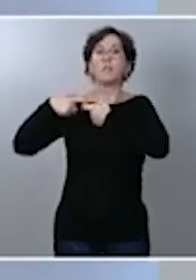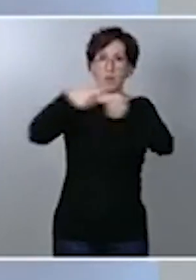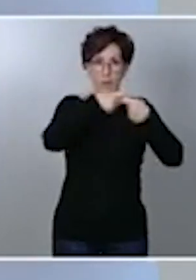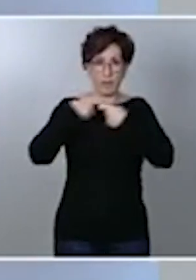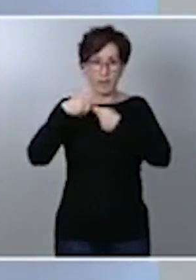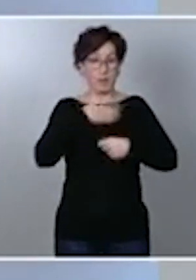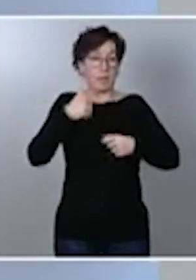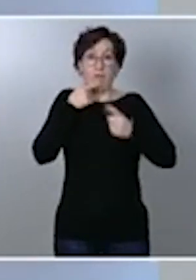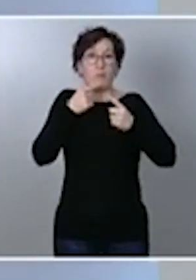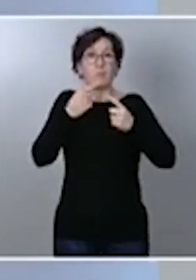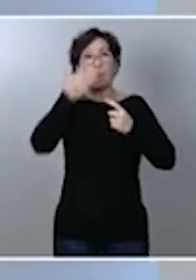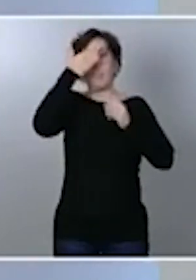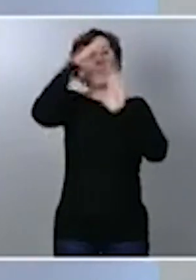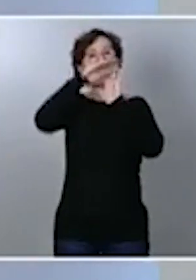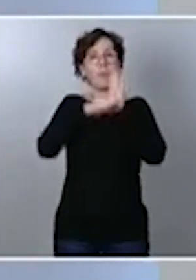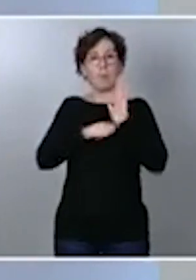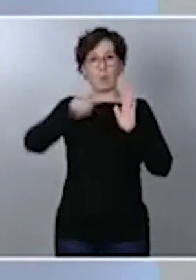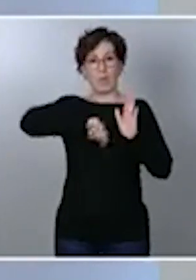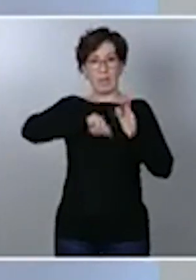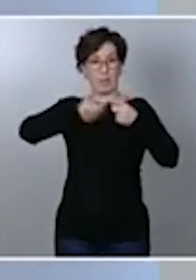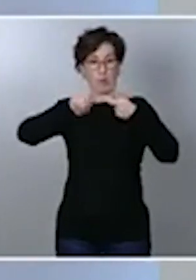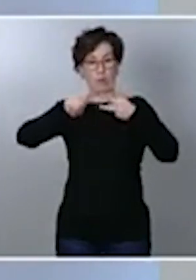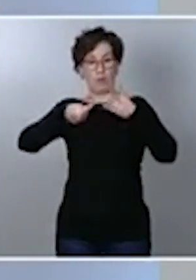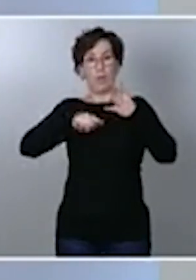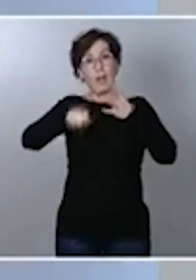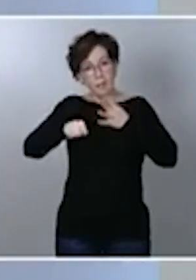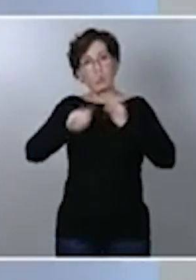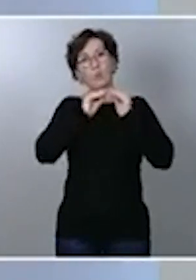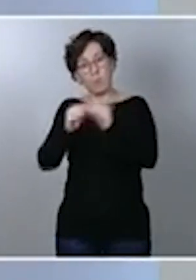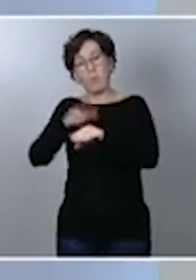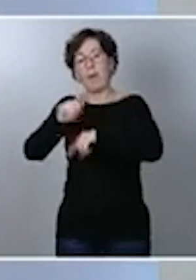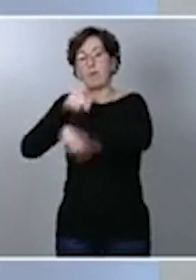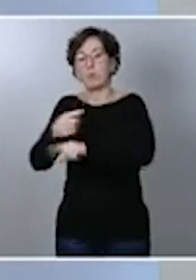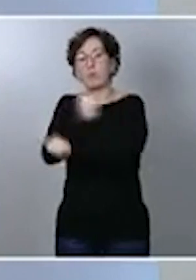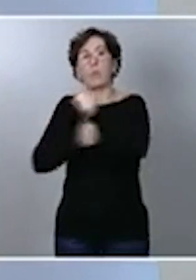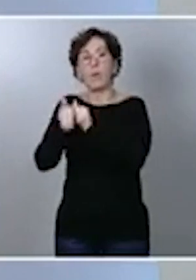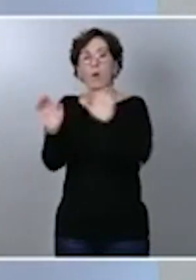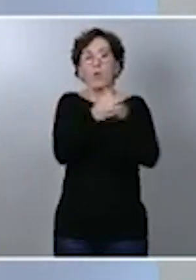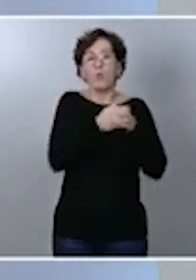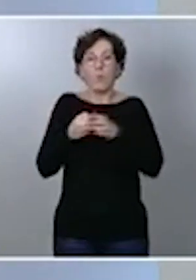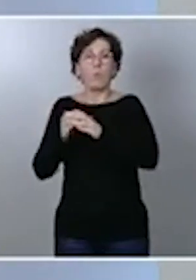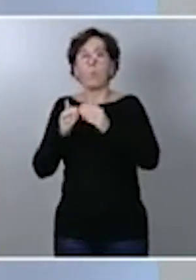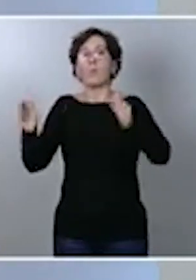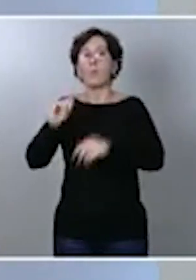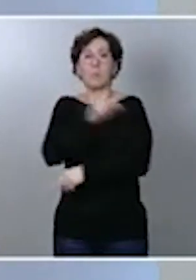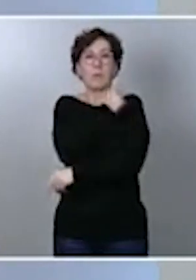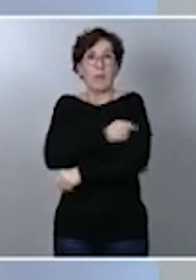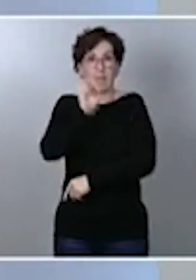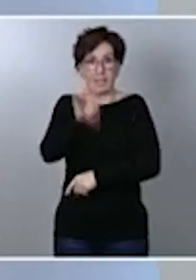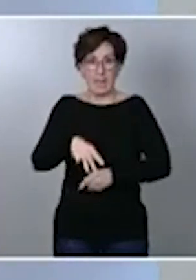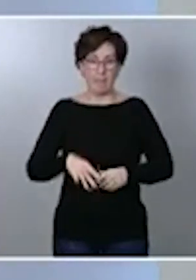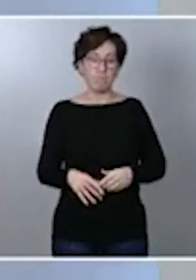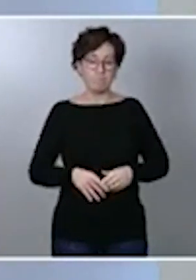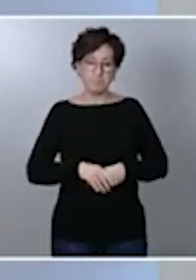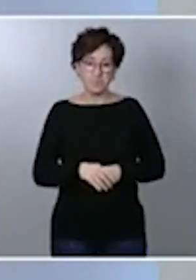a estos principios, preside la priorización de grupos que van a recibir estas dosis de vacunas. Se han delimitado